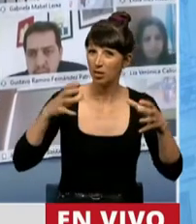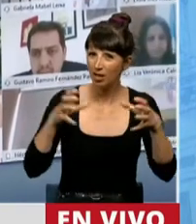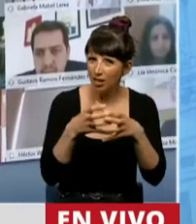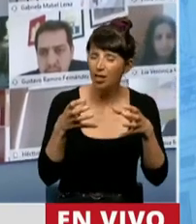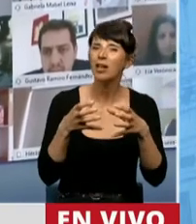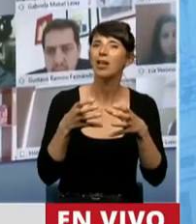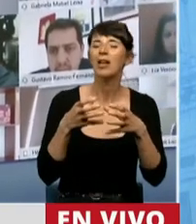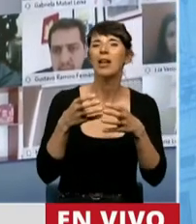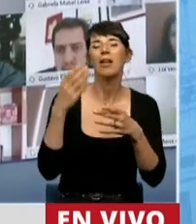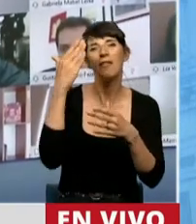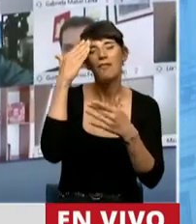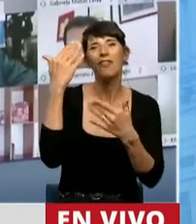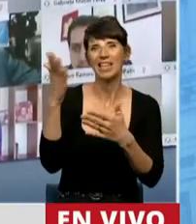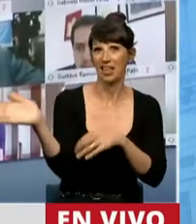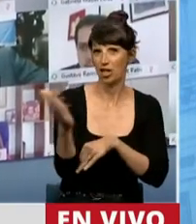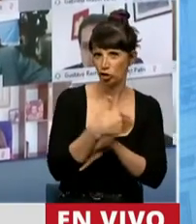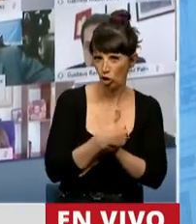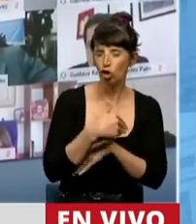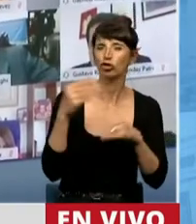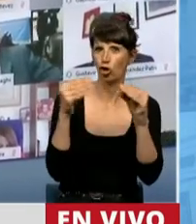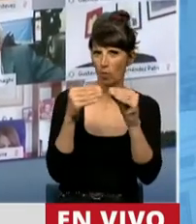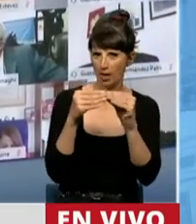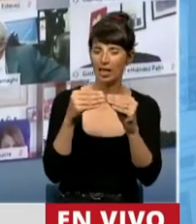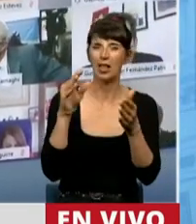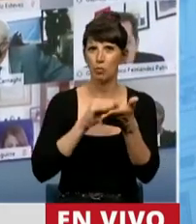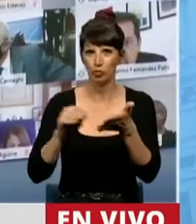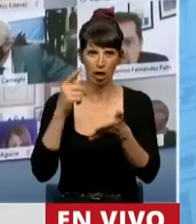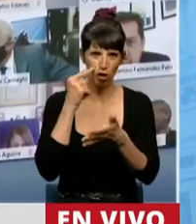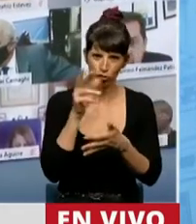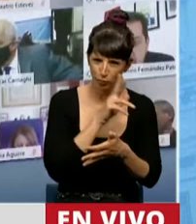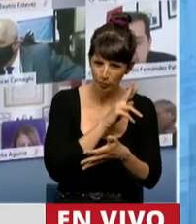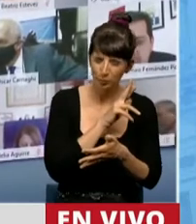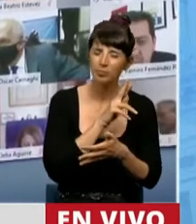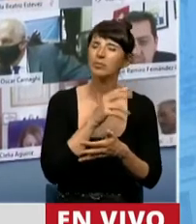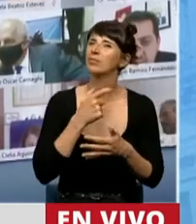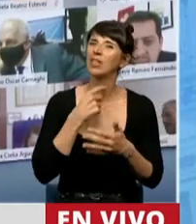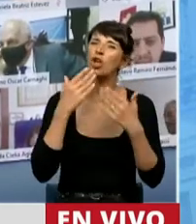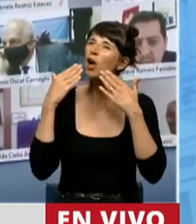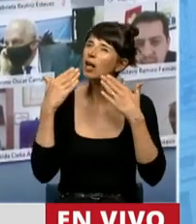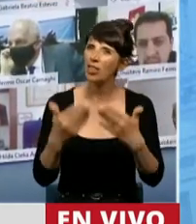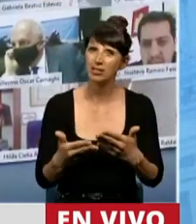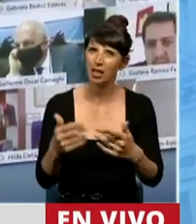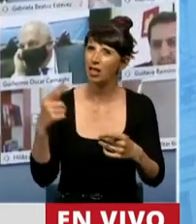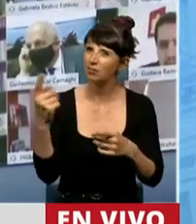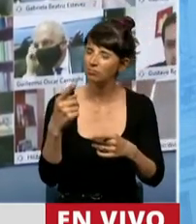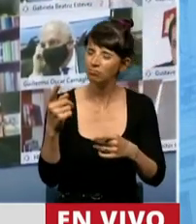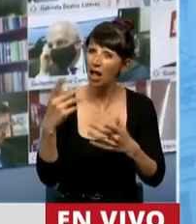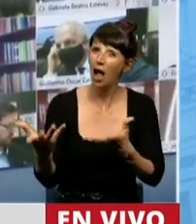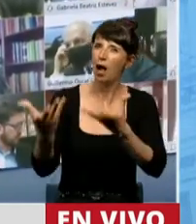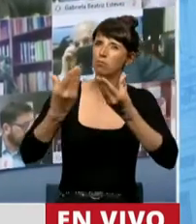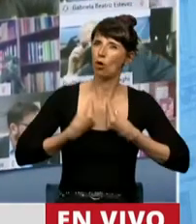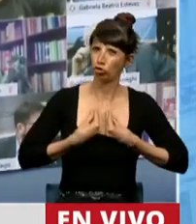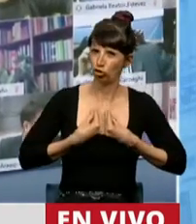todos mis compañeros y compañeras diputadas y diputados. Quiero agradecer el acompañamiento que tuve de mi